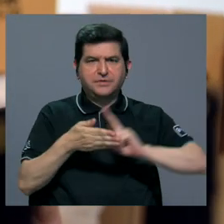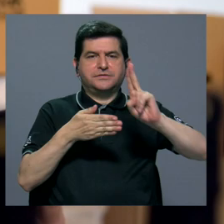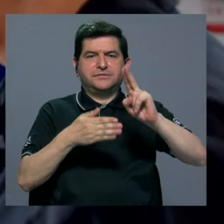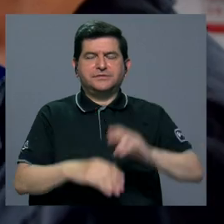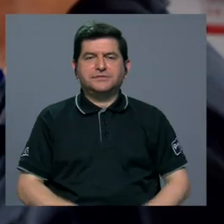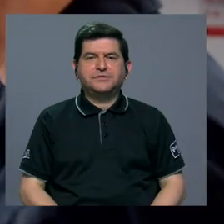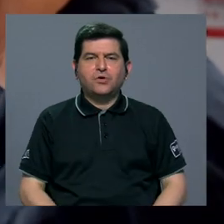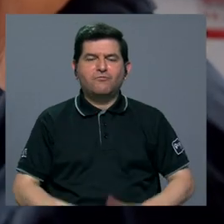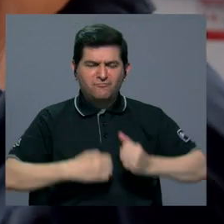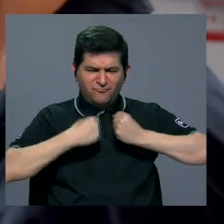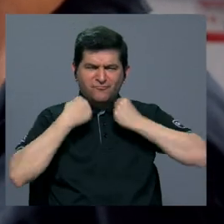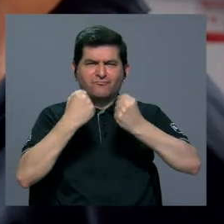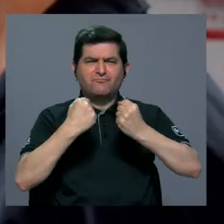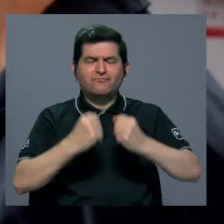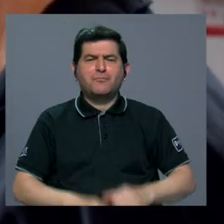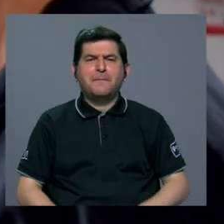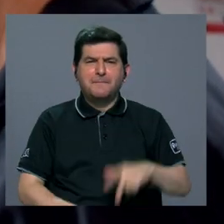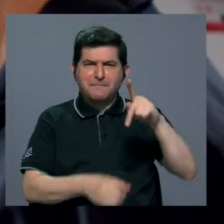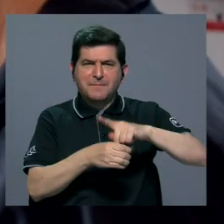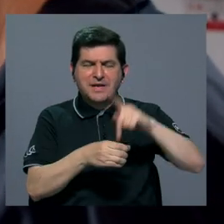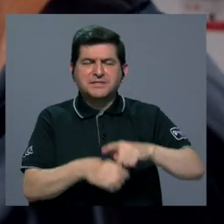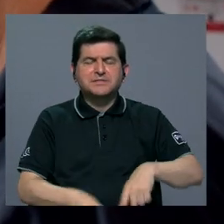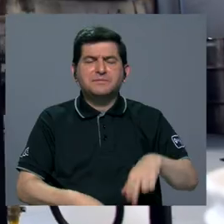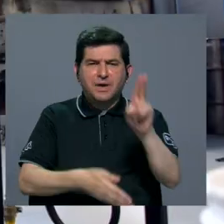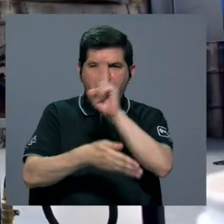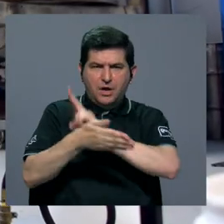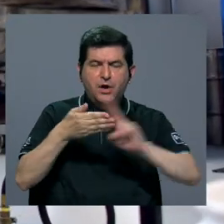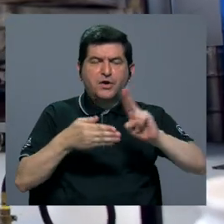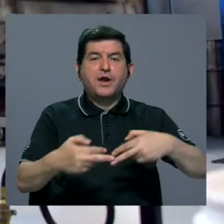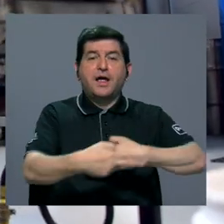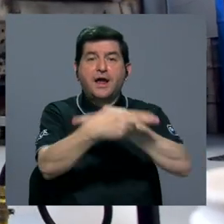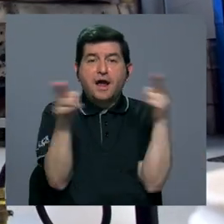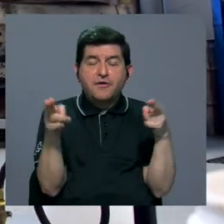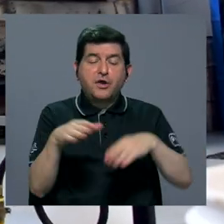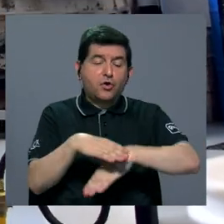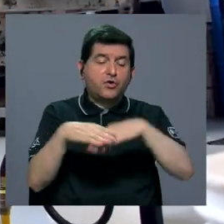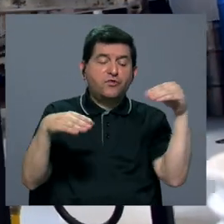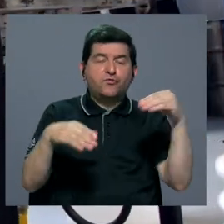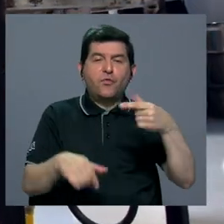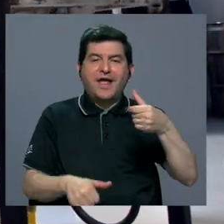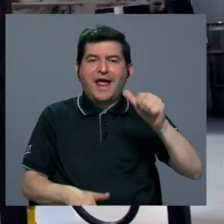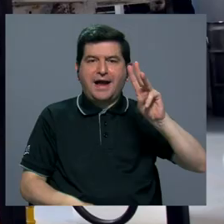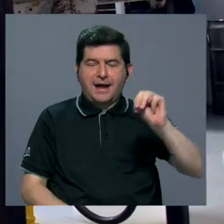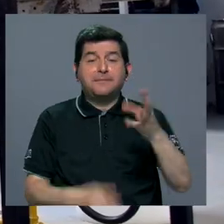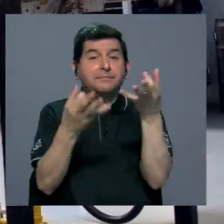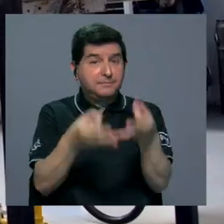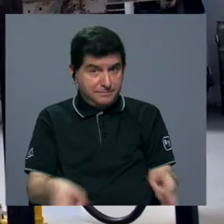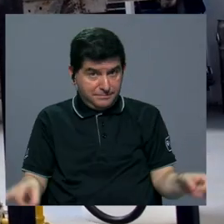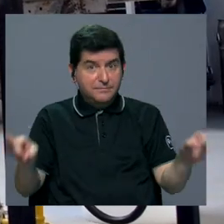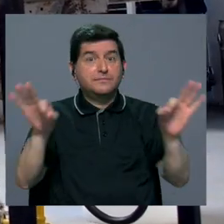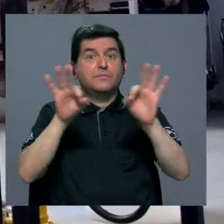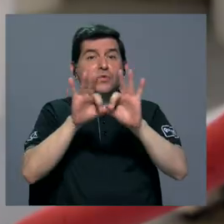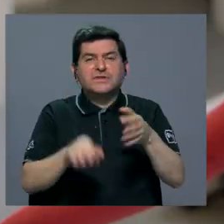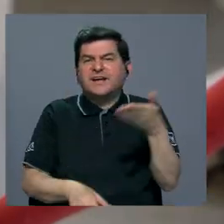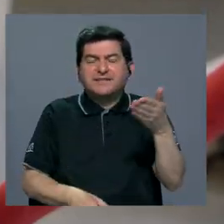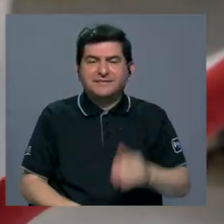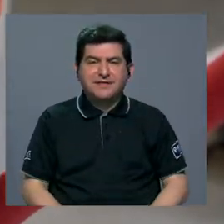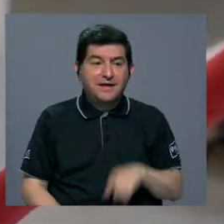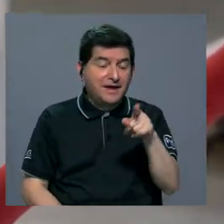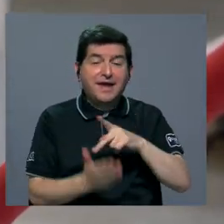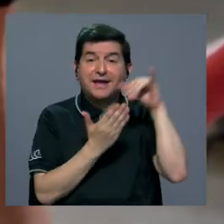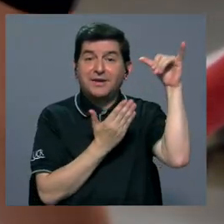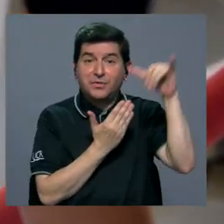fortalecer la presencia de la universidad en las regiones fuera de la gama. Es muy importante que este proyecto,